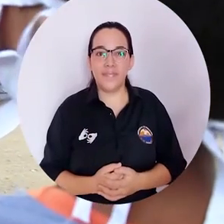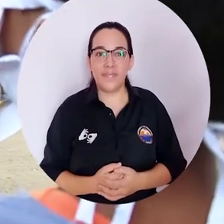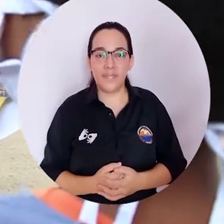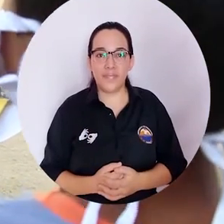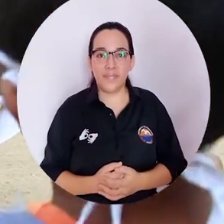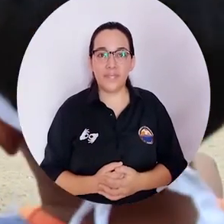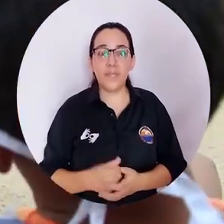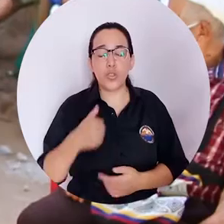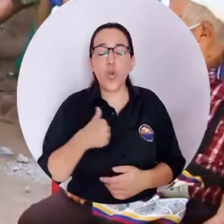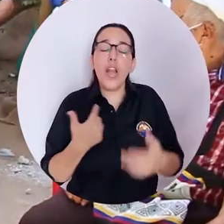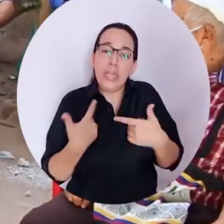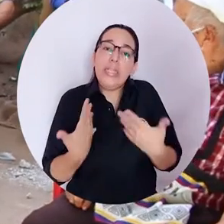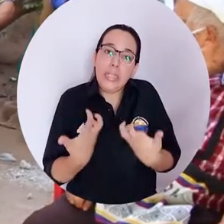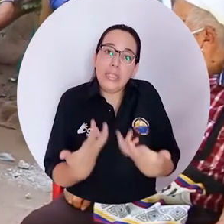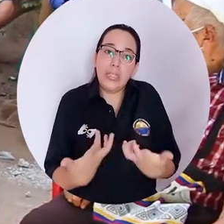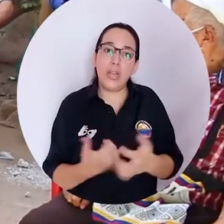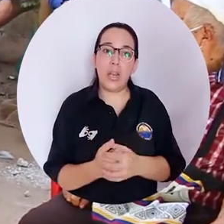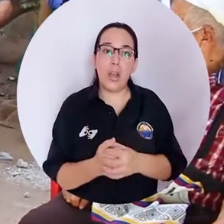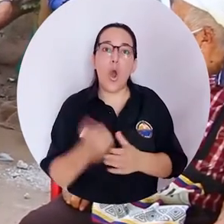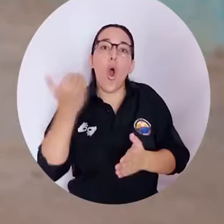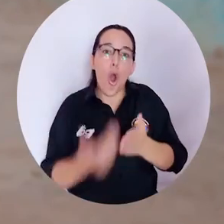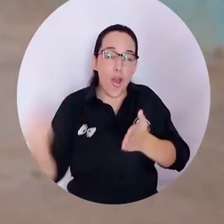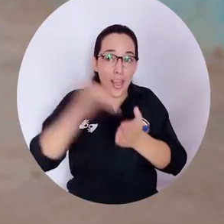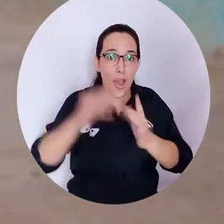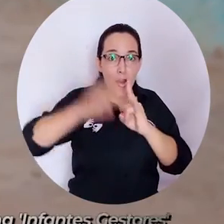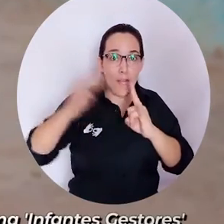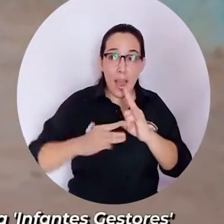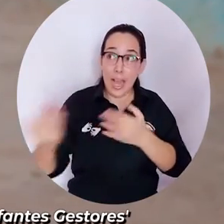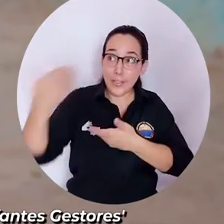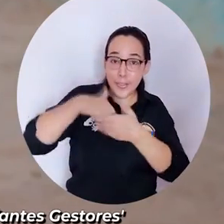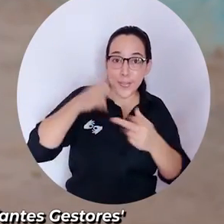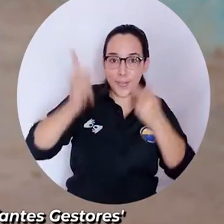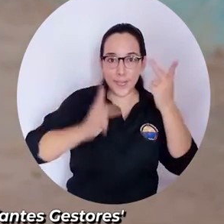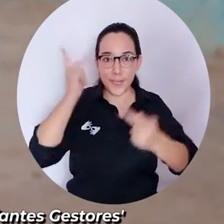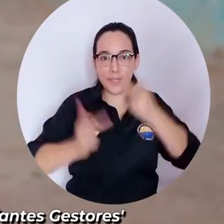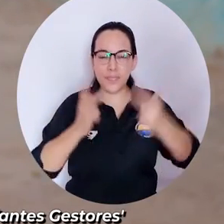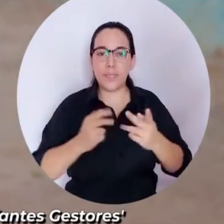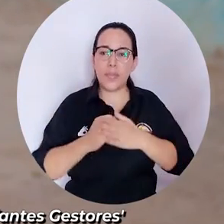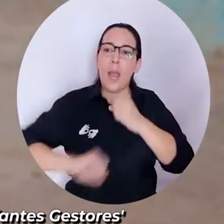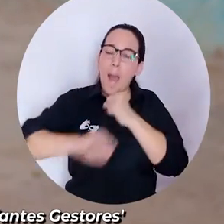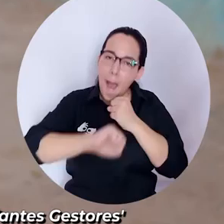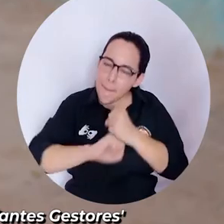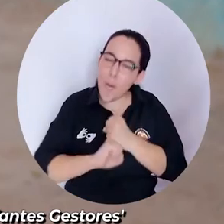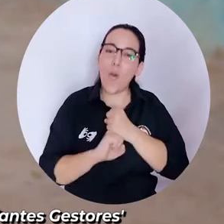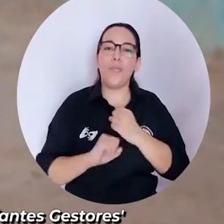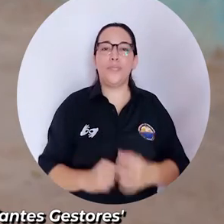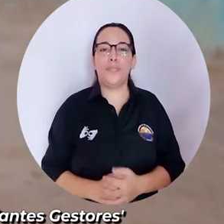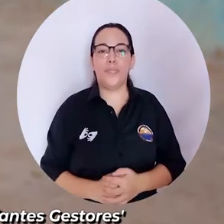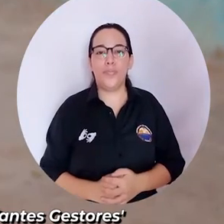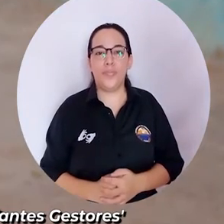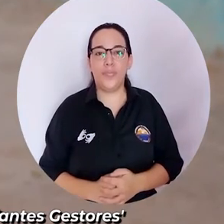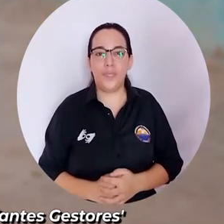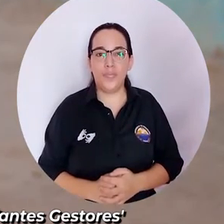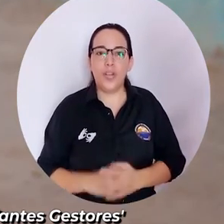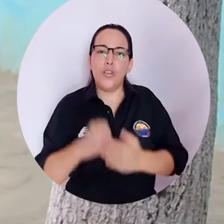Yo desearía que nos llevara otra vez la universidad y que nos apoyen más y que